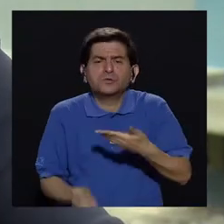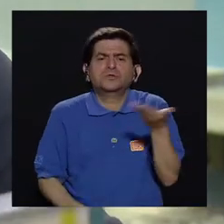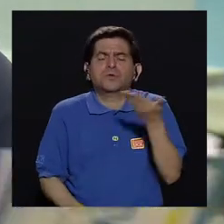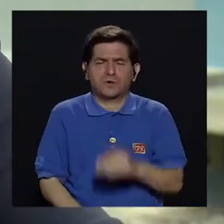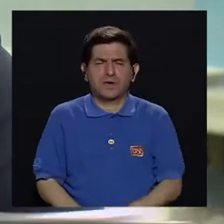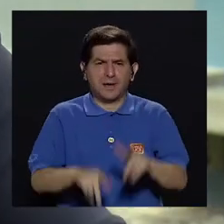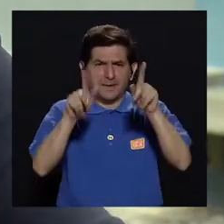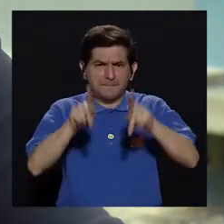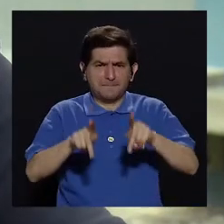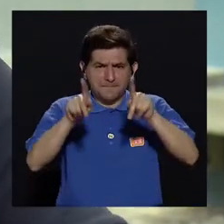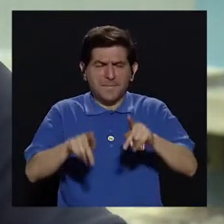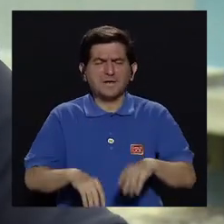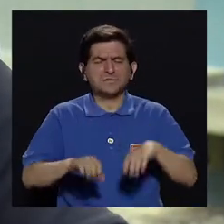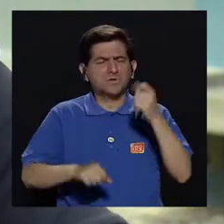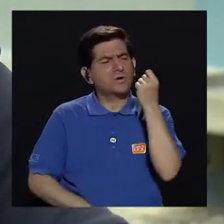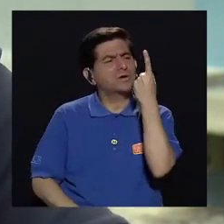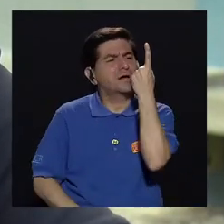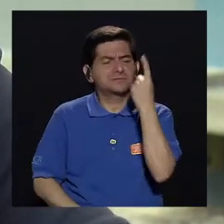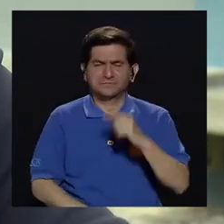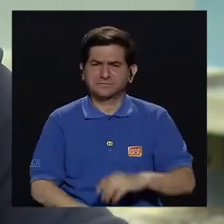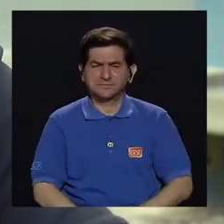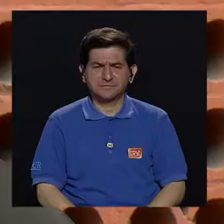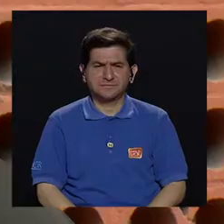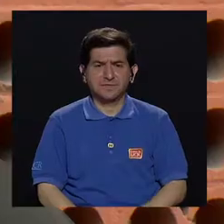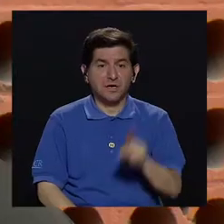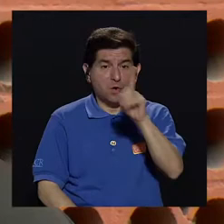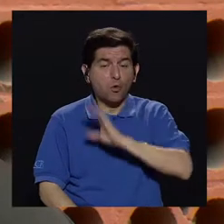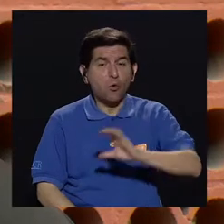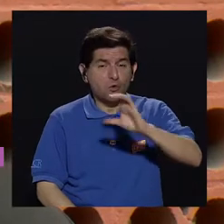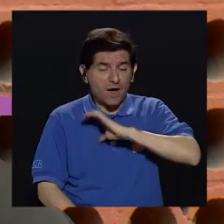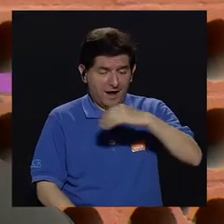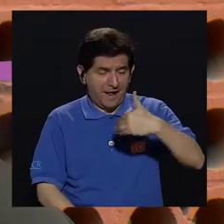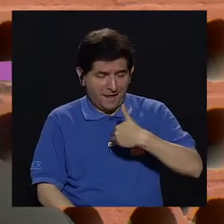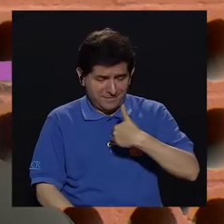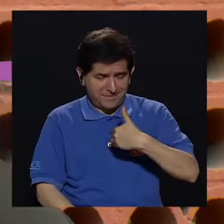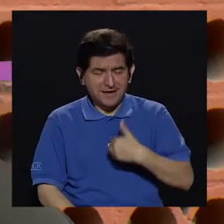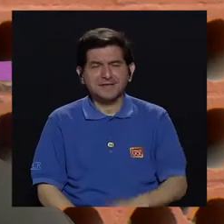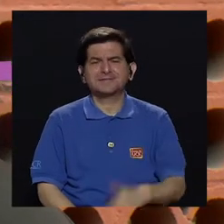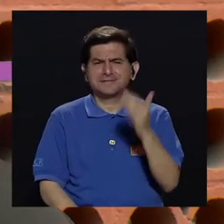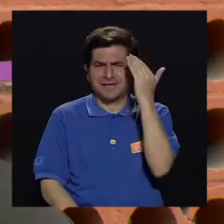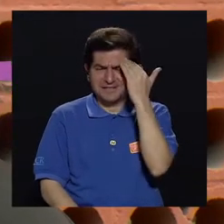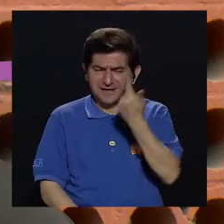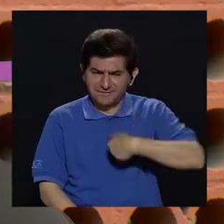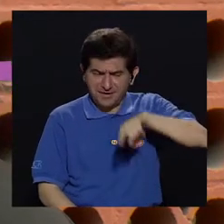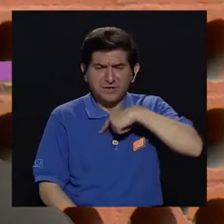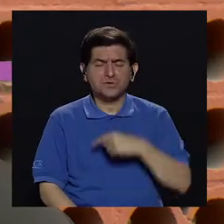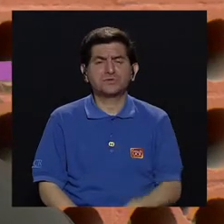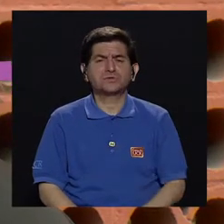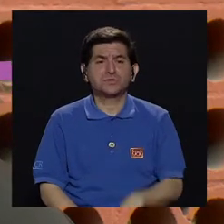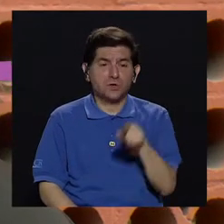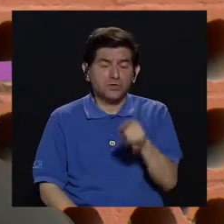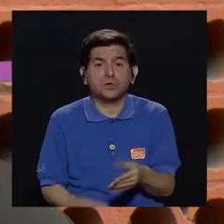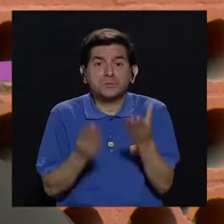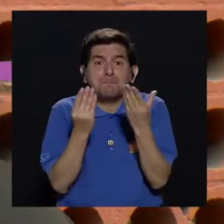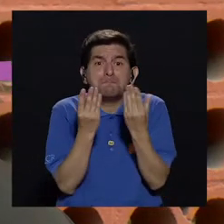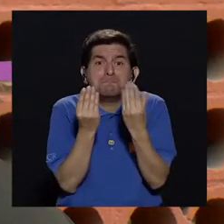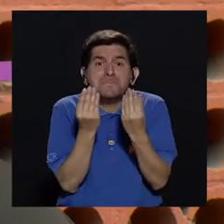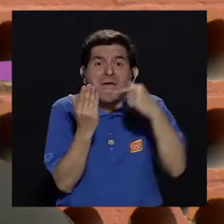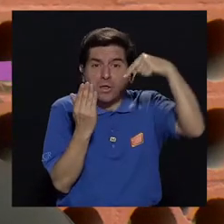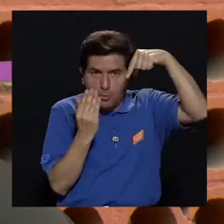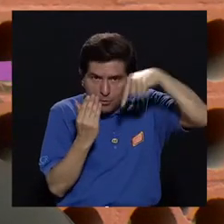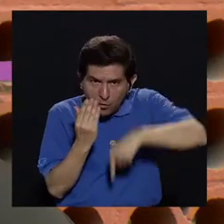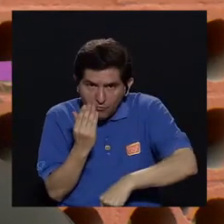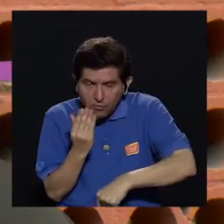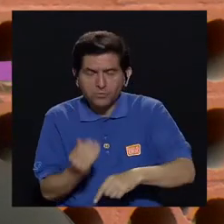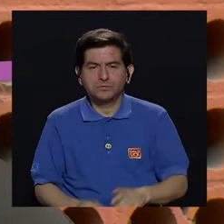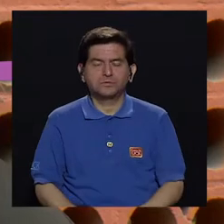televidentes nos puedan comprender? Una de las características por las que sabemos que estamos pasando un ataque de pánico